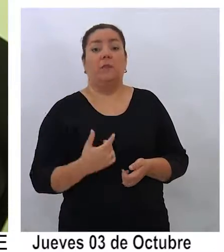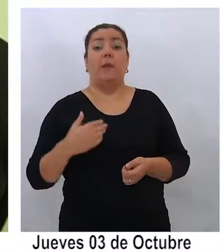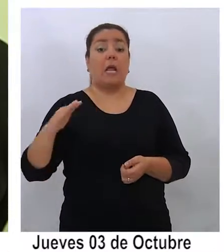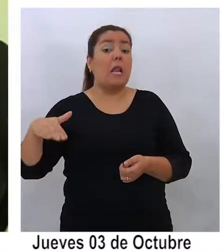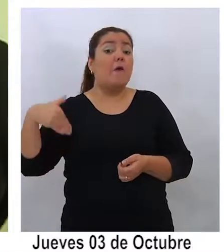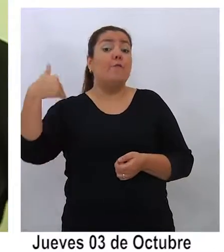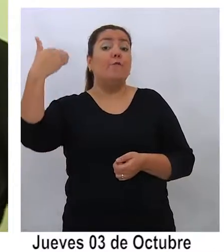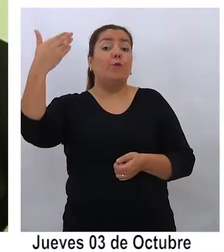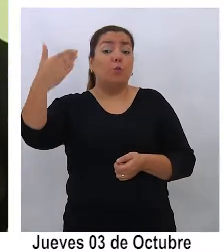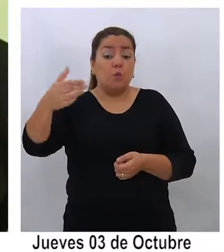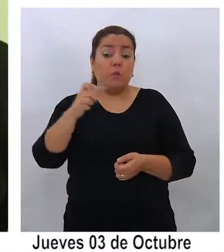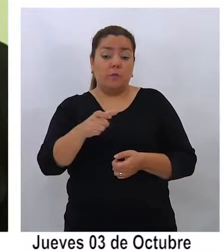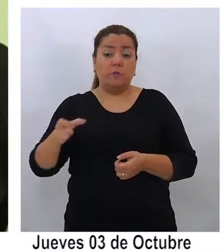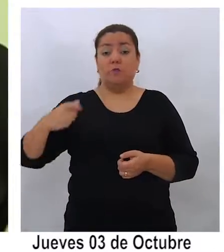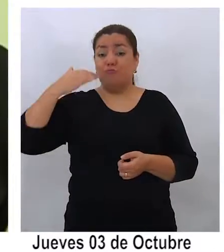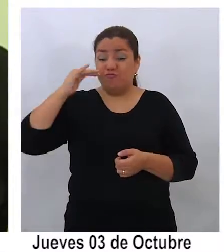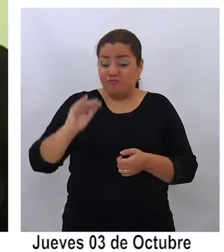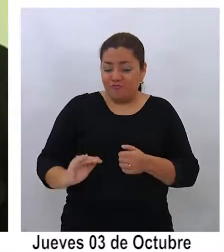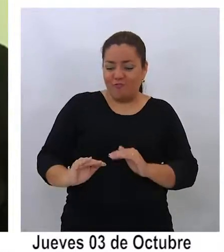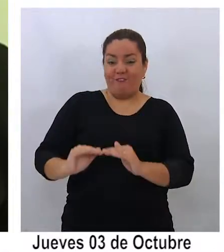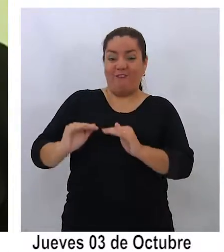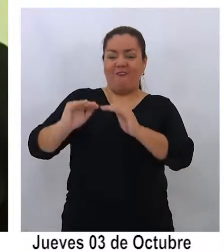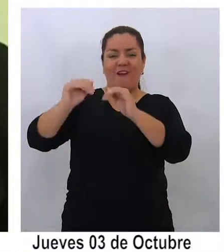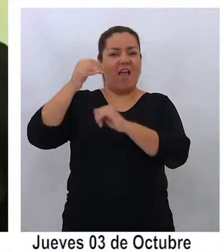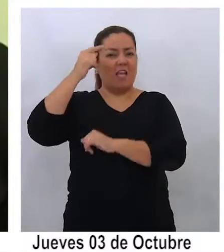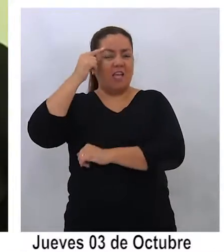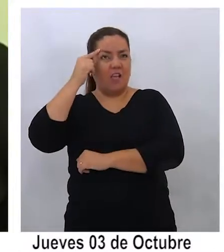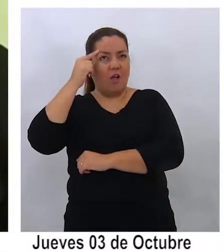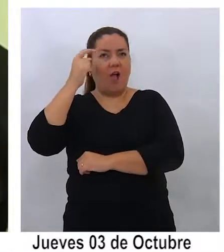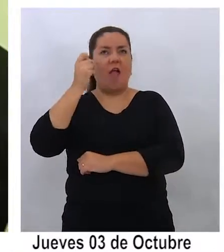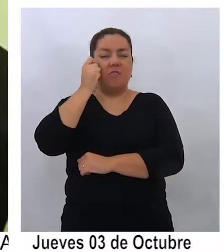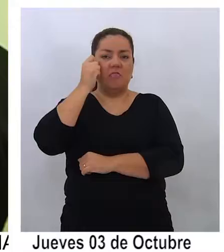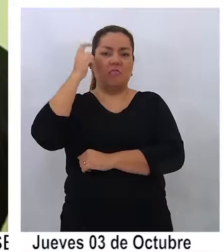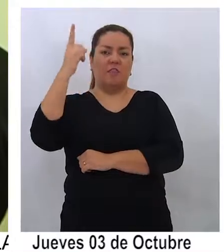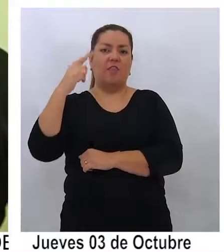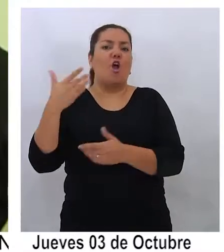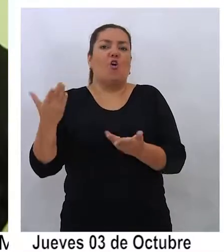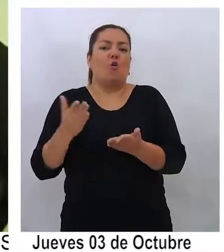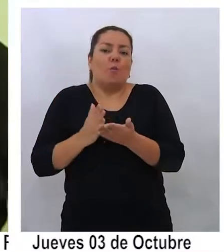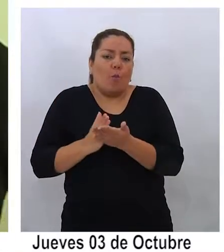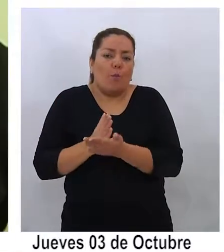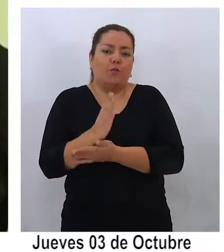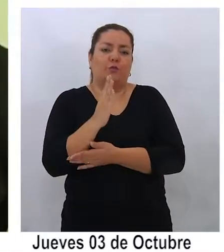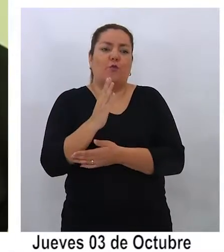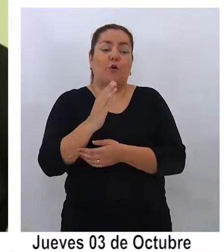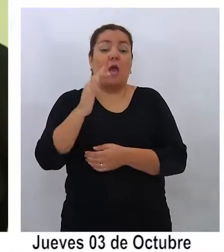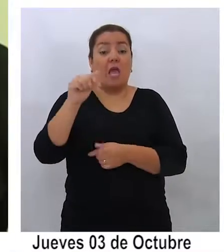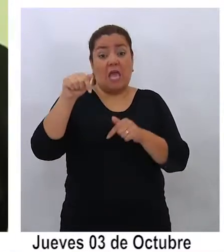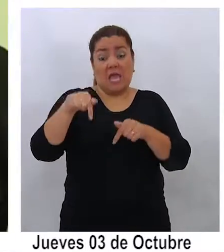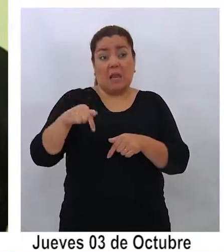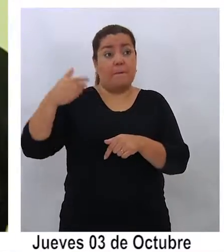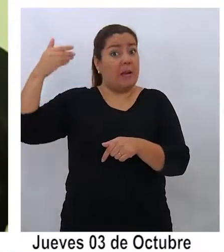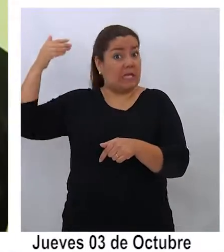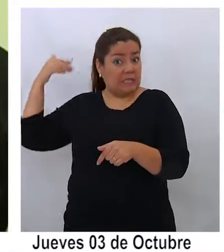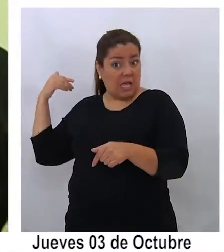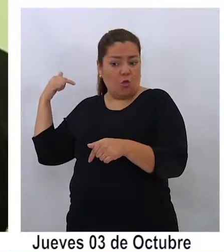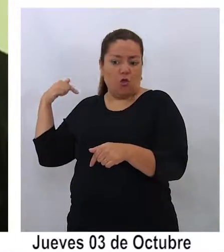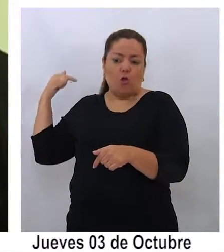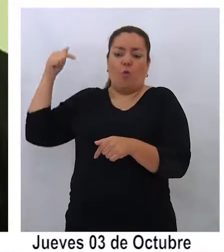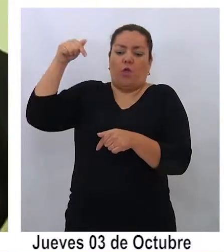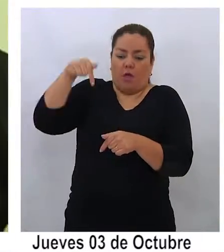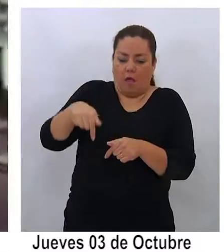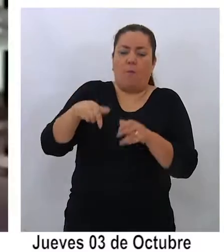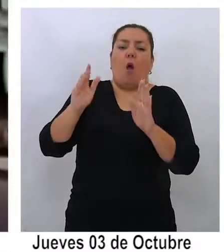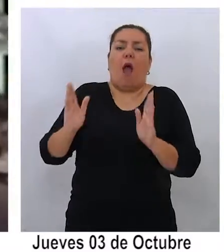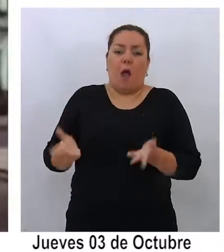las futuras generaciones conozcan cómo se forjó parte del futuro y el pasado, presente y